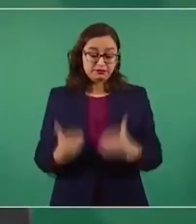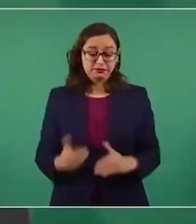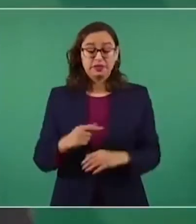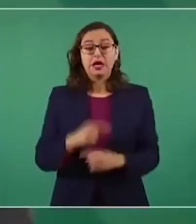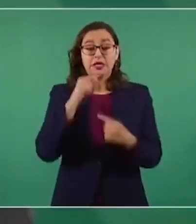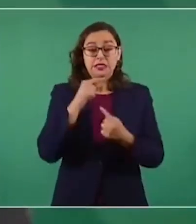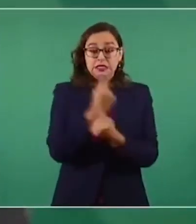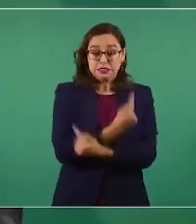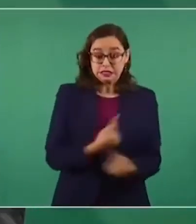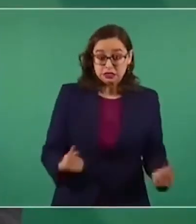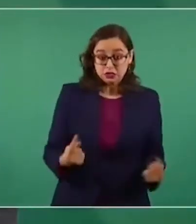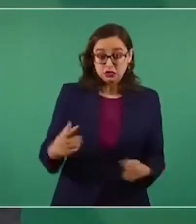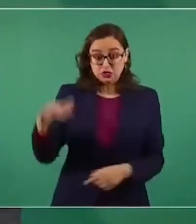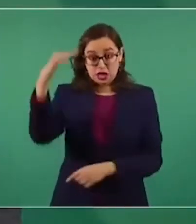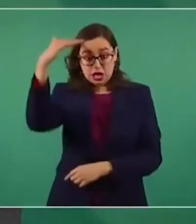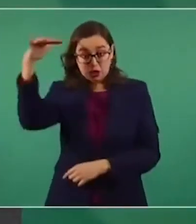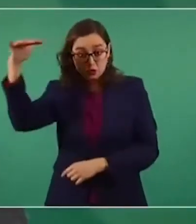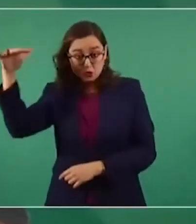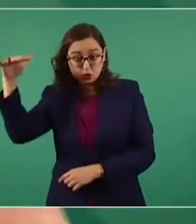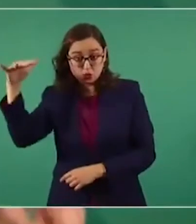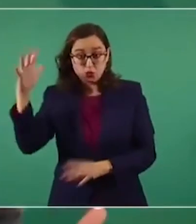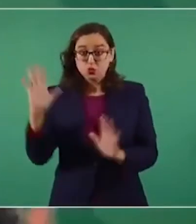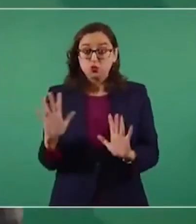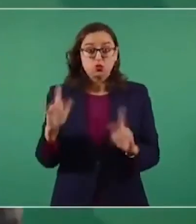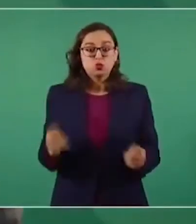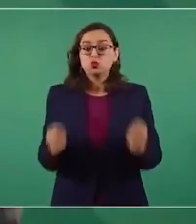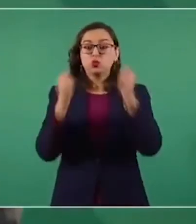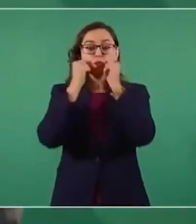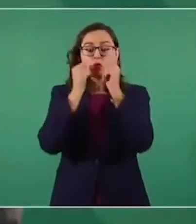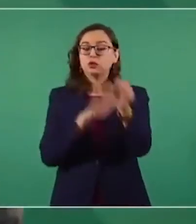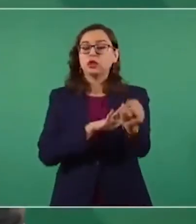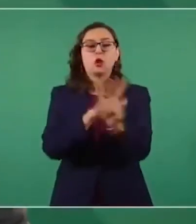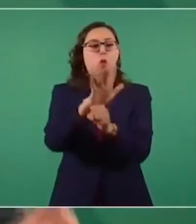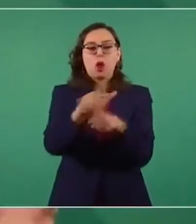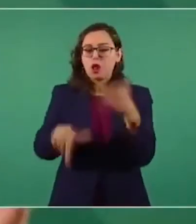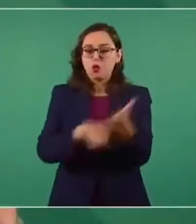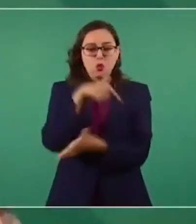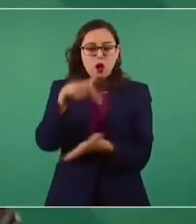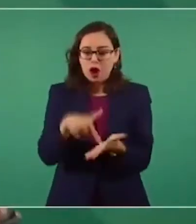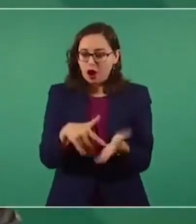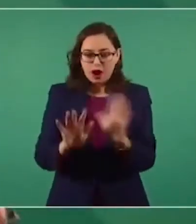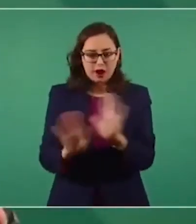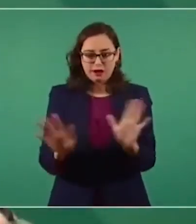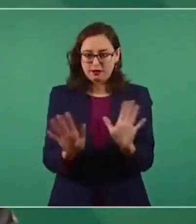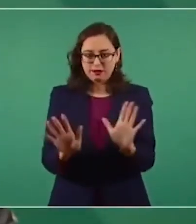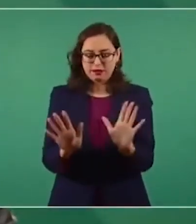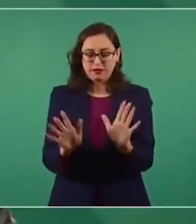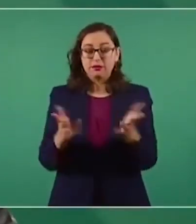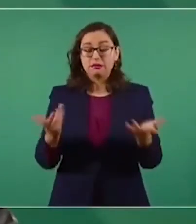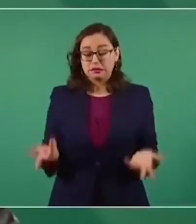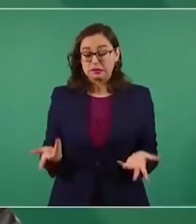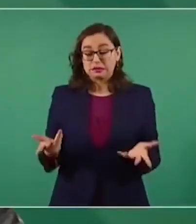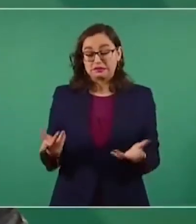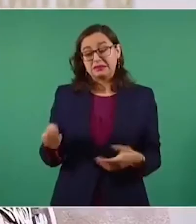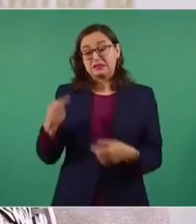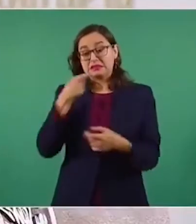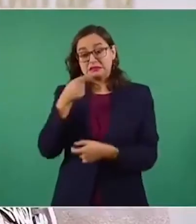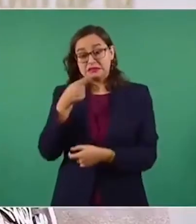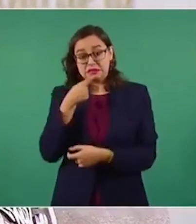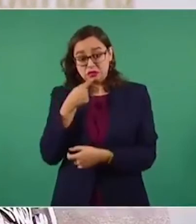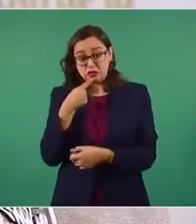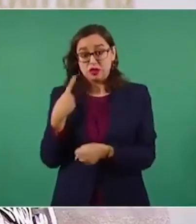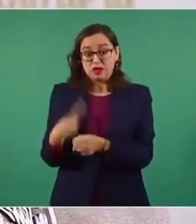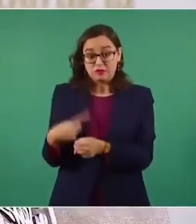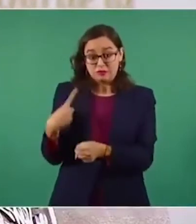adultos, independientemente del sitio al que van a concurrir, cuando se trata de estos casos en particular que